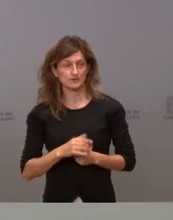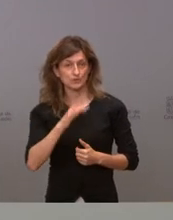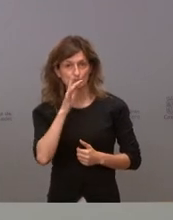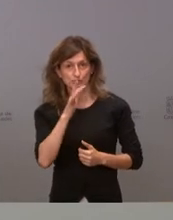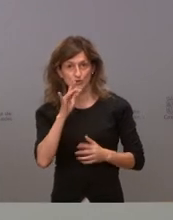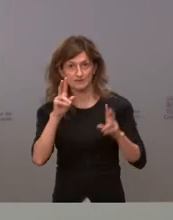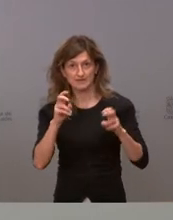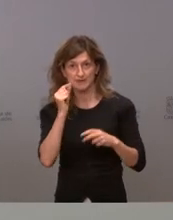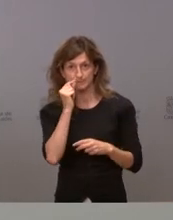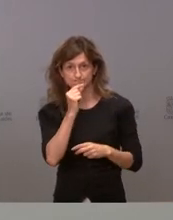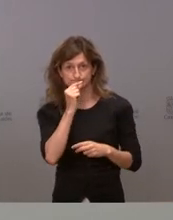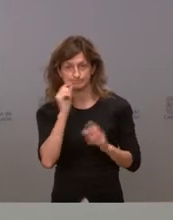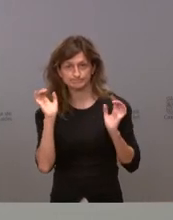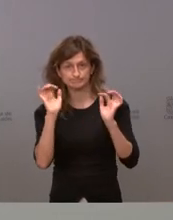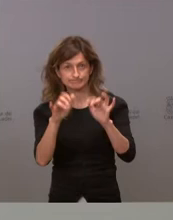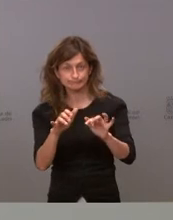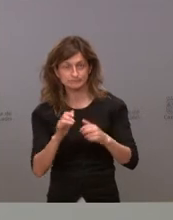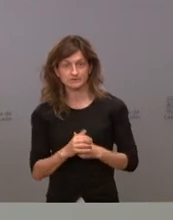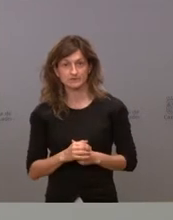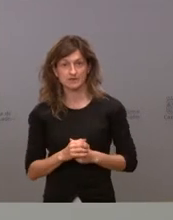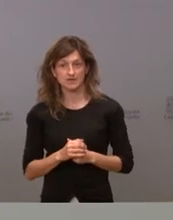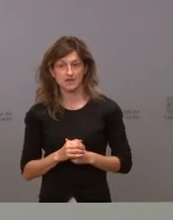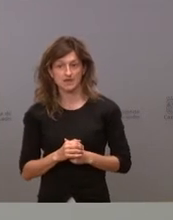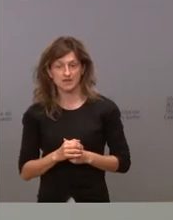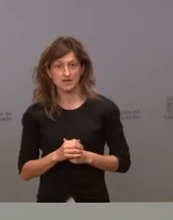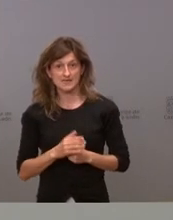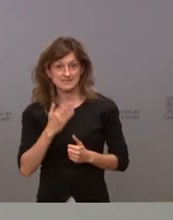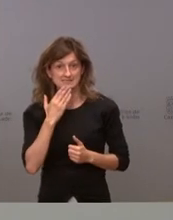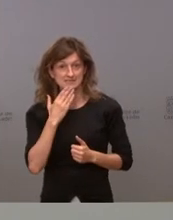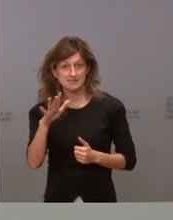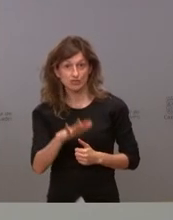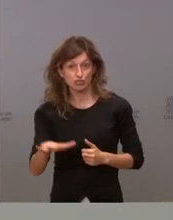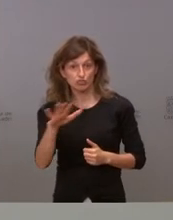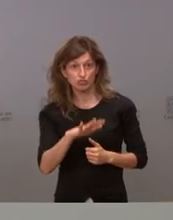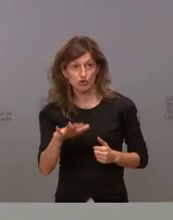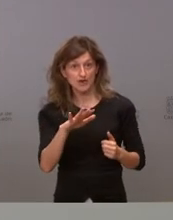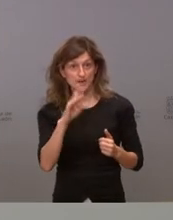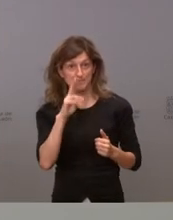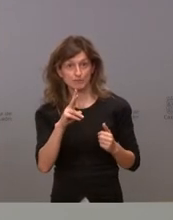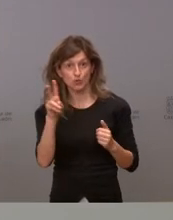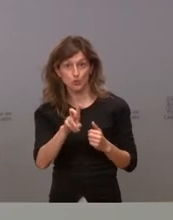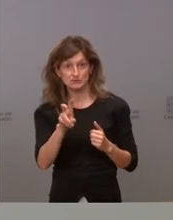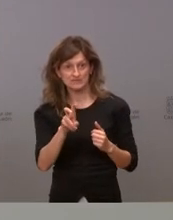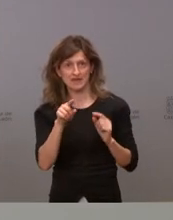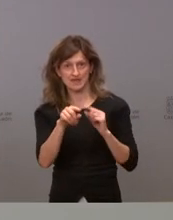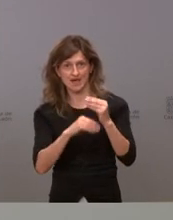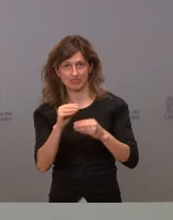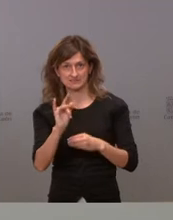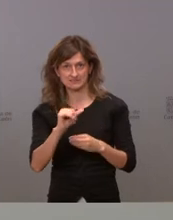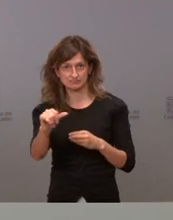masivos vamos a hacerlos allá donde los consideremos útiles en este momento